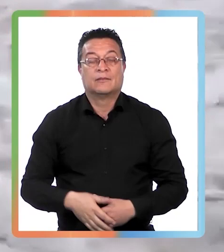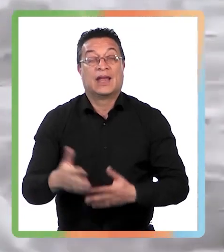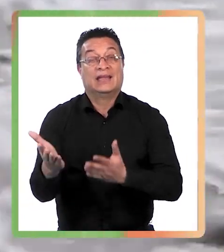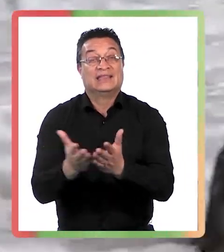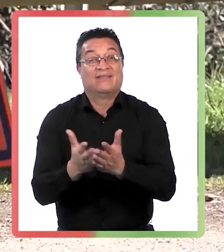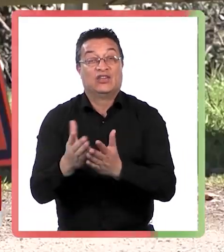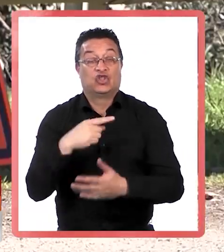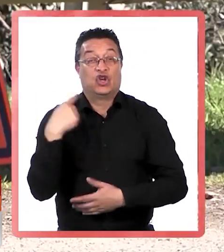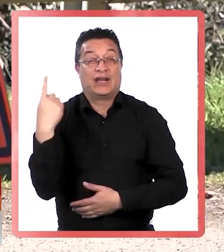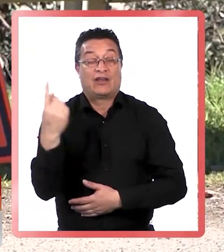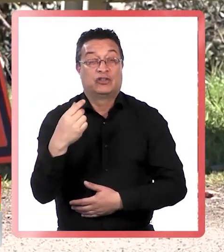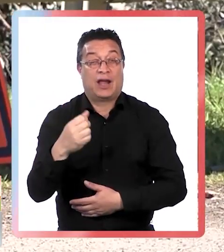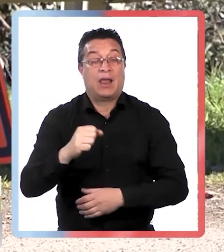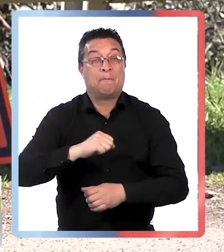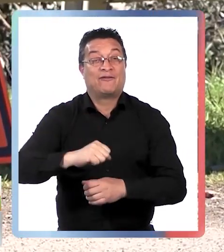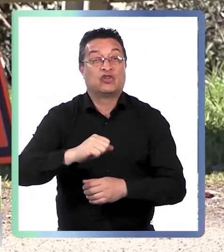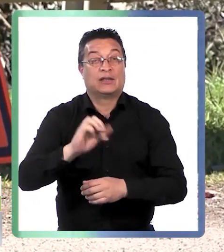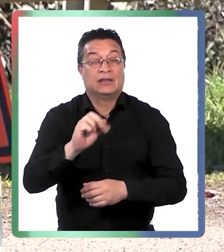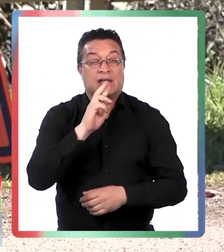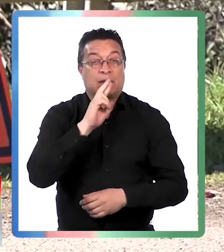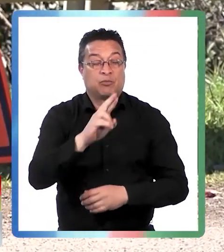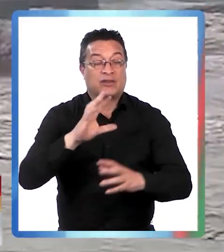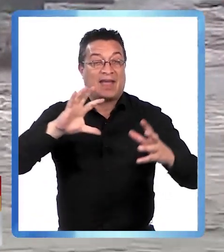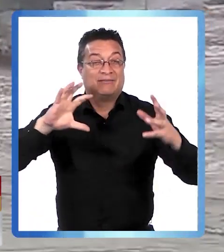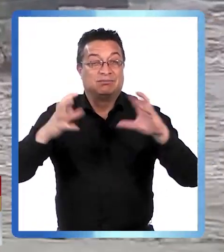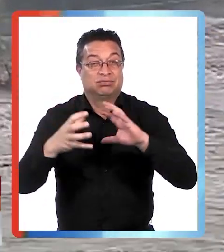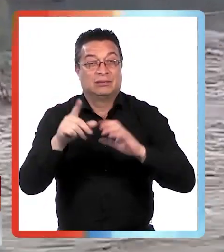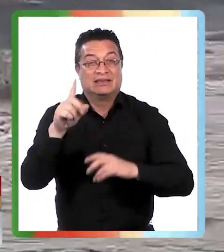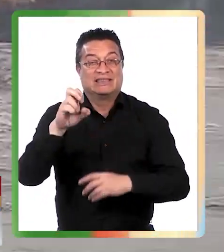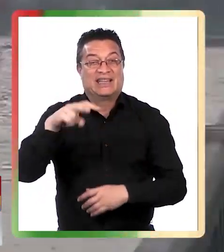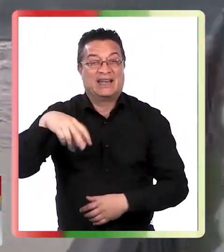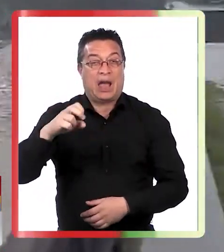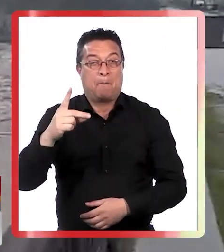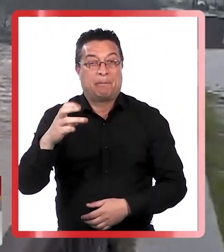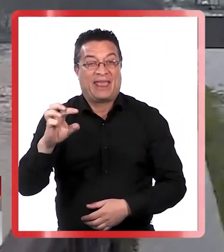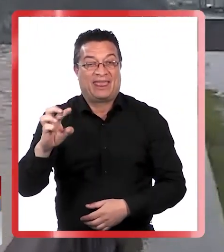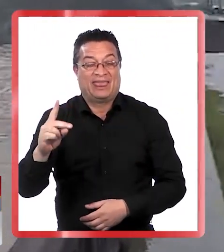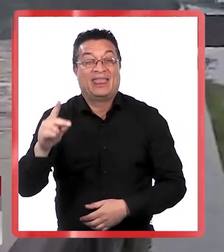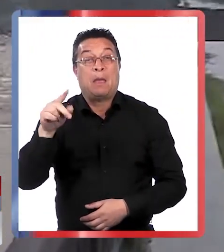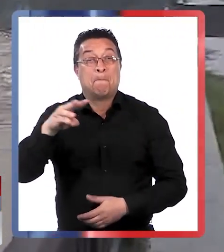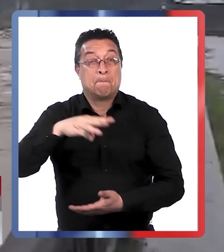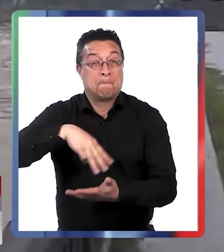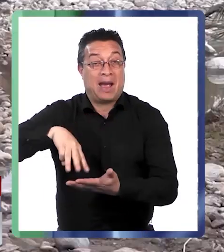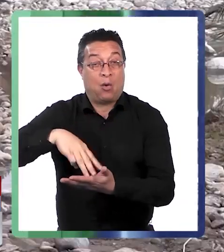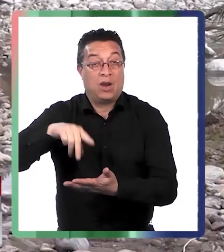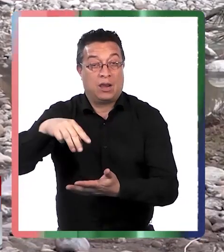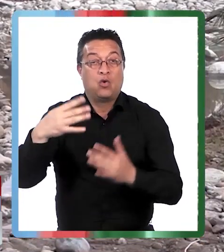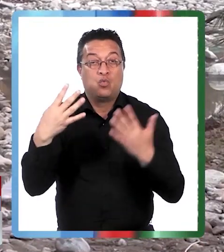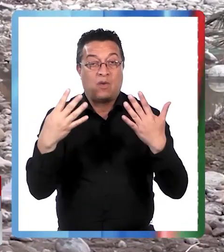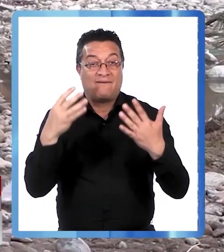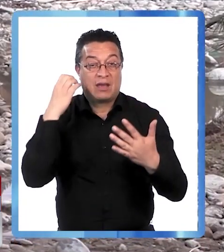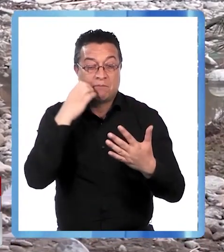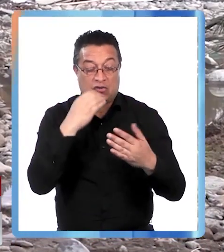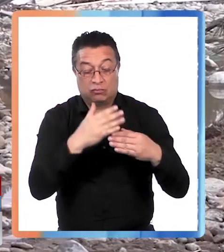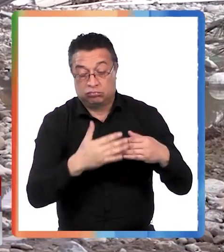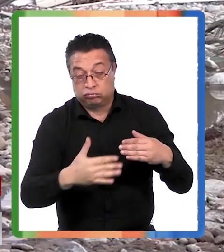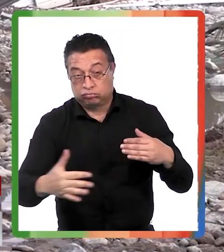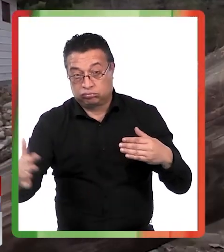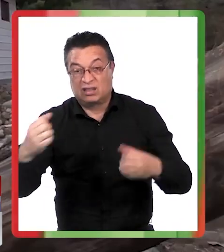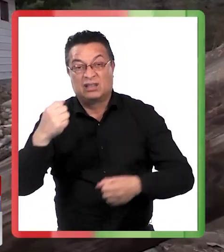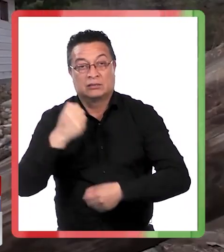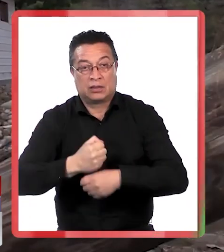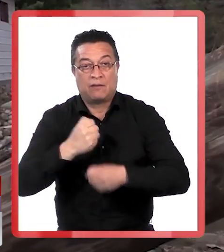El Servicio Nacional de Prevención y Respuesta Ante Desastres Senapred en la región del Maule desde el 9 de mayo ha estado